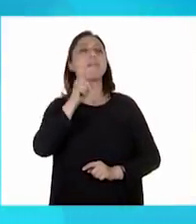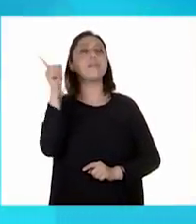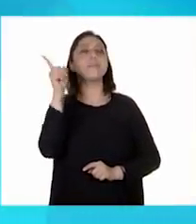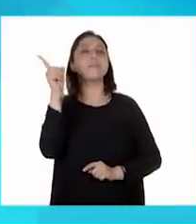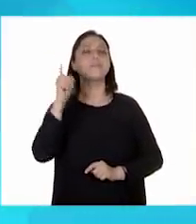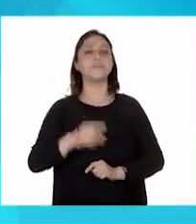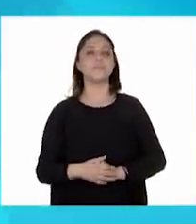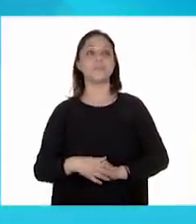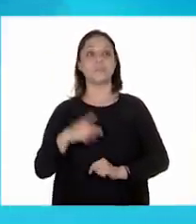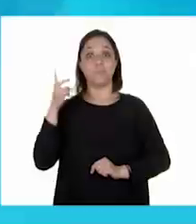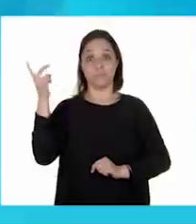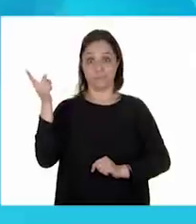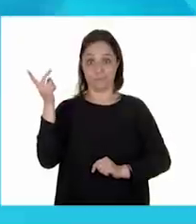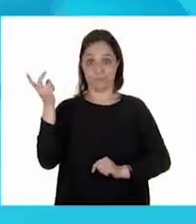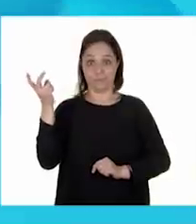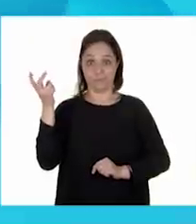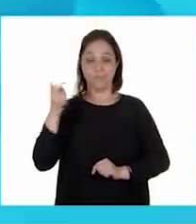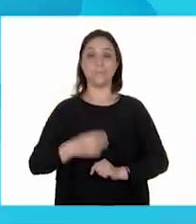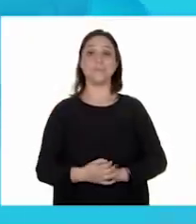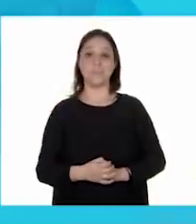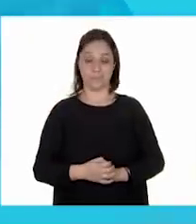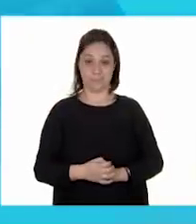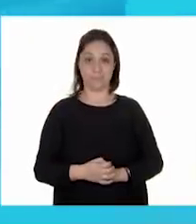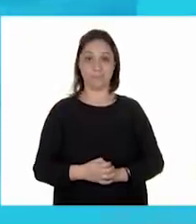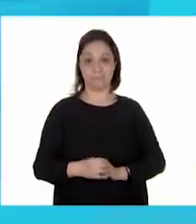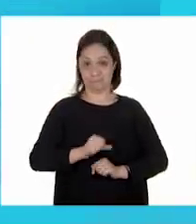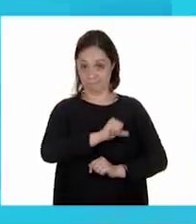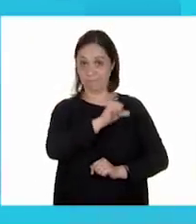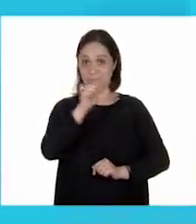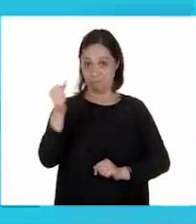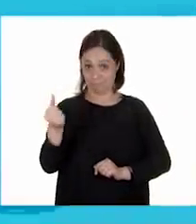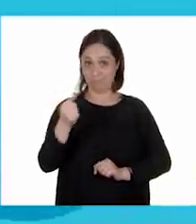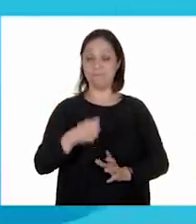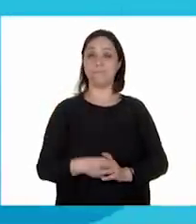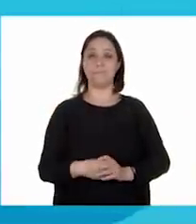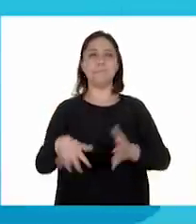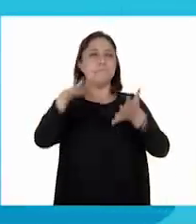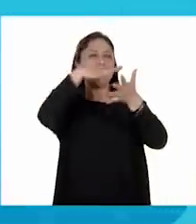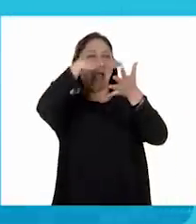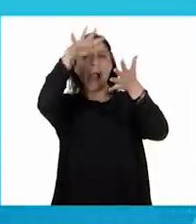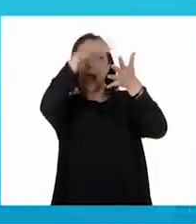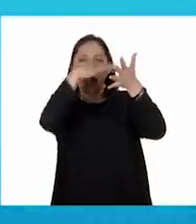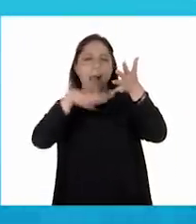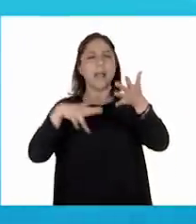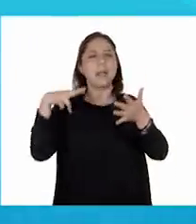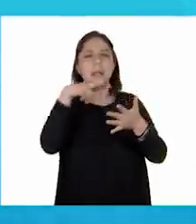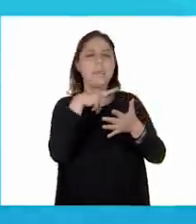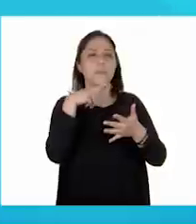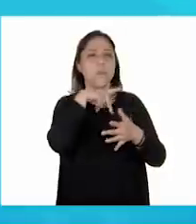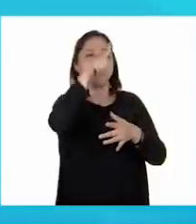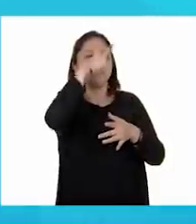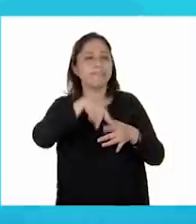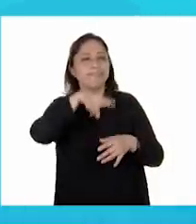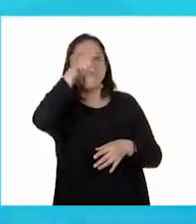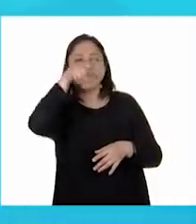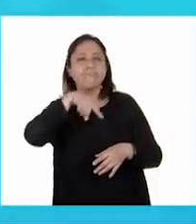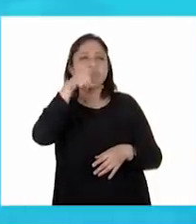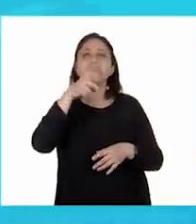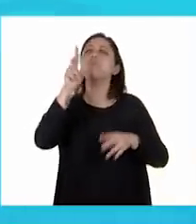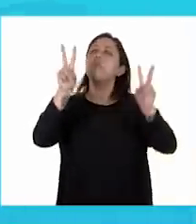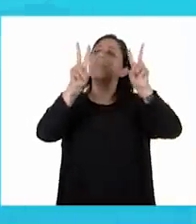Tenemos esta otra. Wow. Vamos a hacer una lectura barrida, Oscar. De acuerdo. Nada más dime el título.